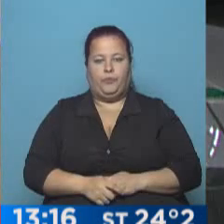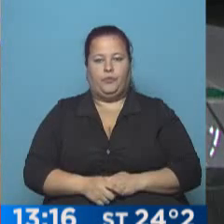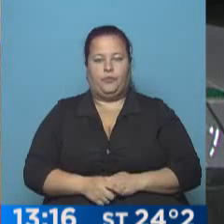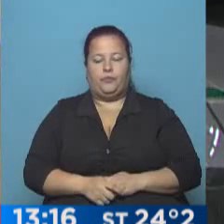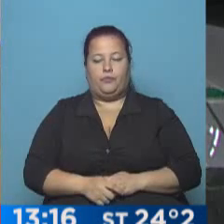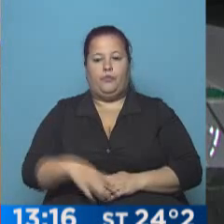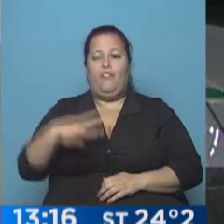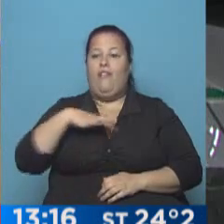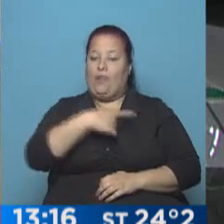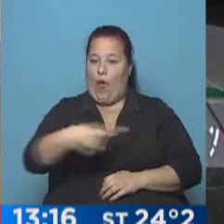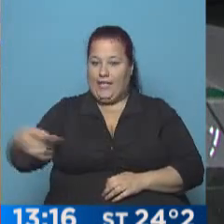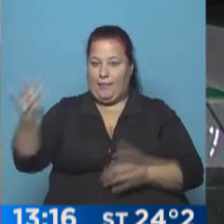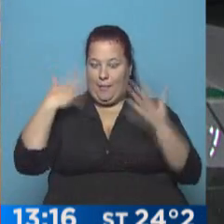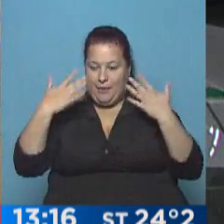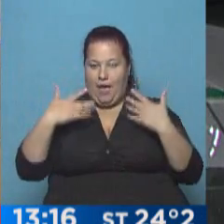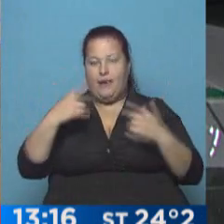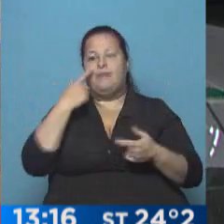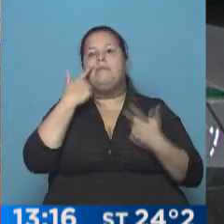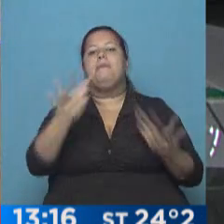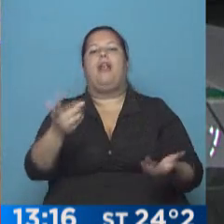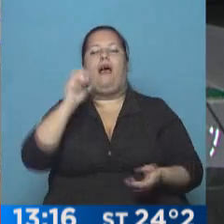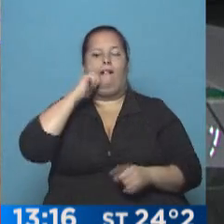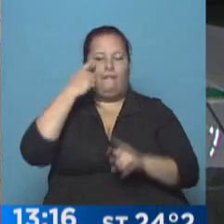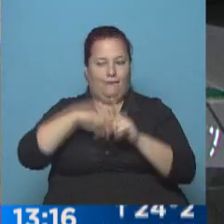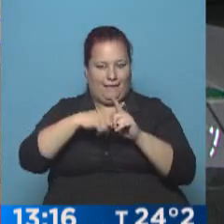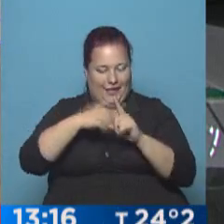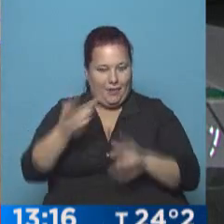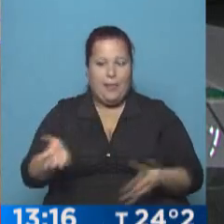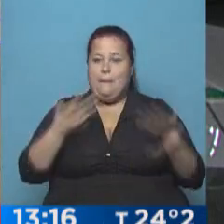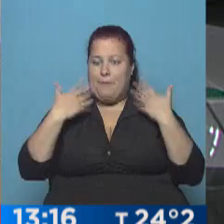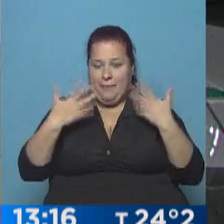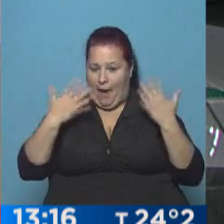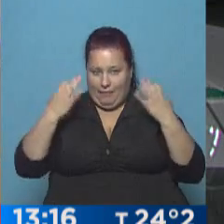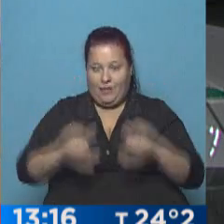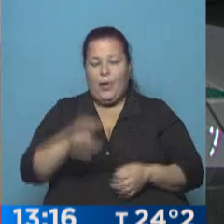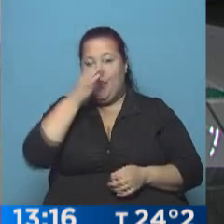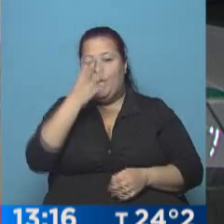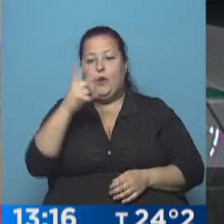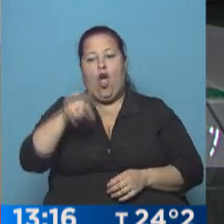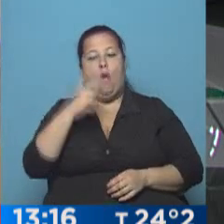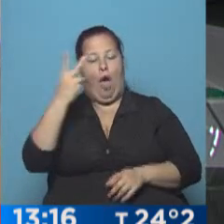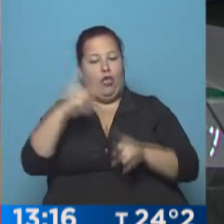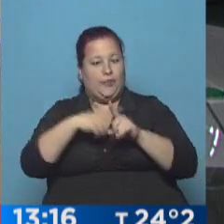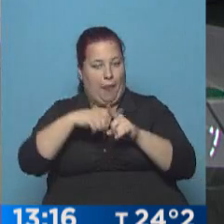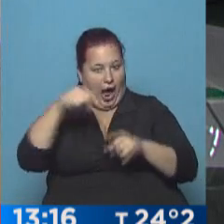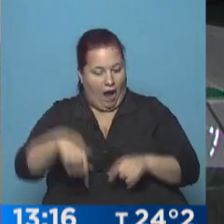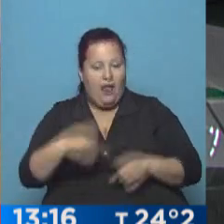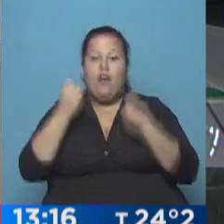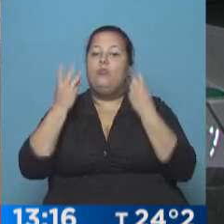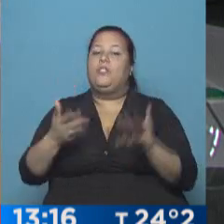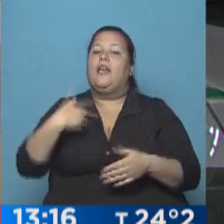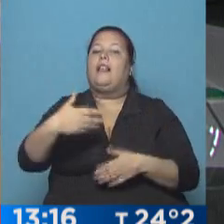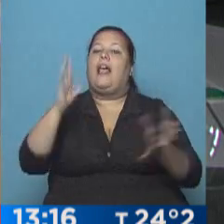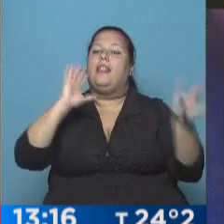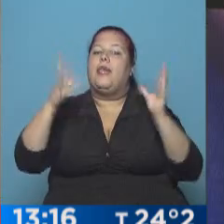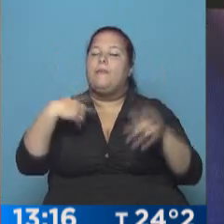Y falta una semana para la primavera y mire, qué lindas temperaturas que tenemos. Primaverales, 24.2 la temperatura de esta hora. Nadia, ¿cómo va a seguir